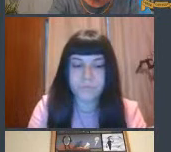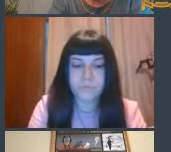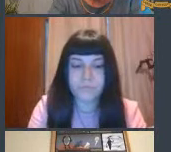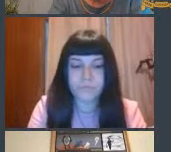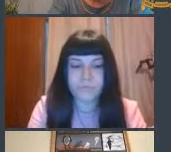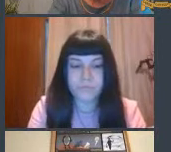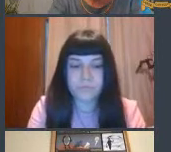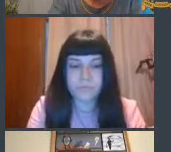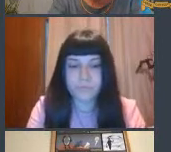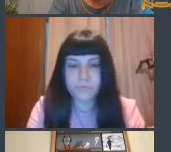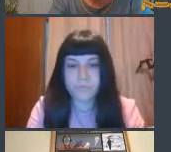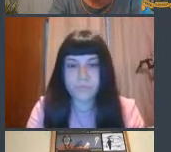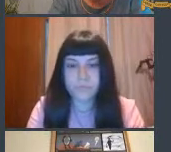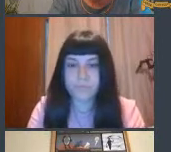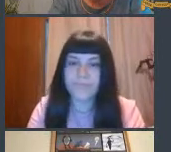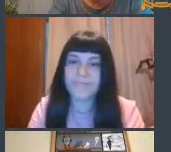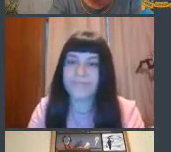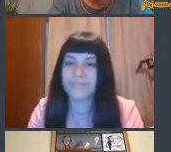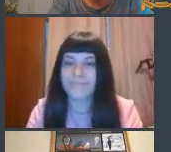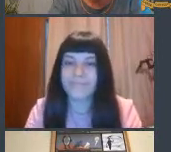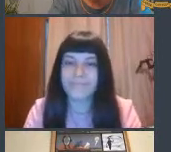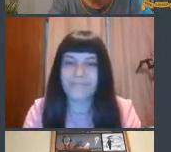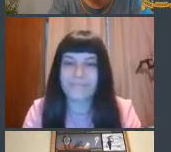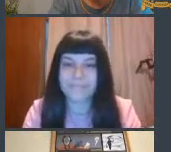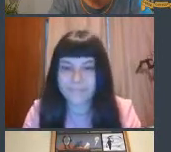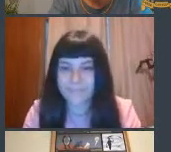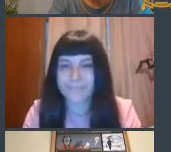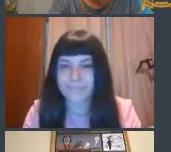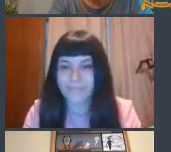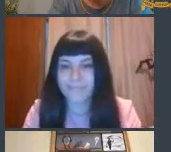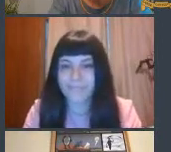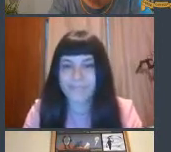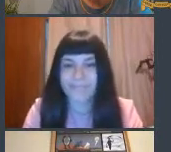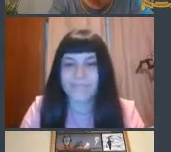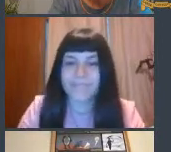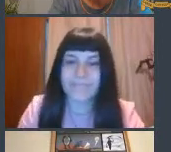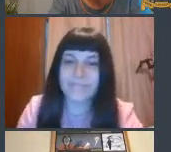que aprovecho de darles las gracias y un saludo a todos y a todos. Muchas gracias.